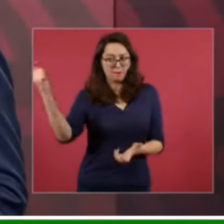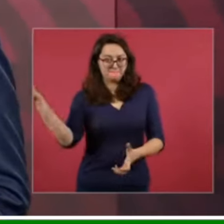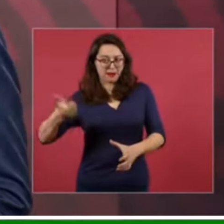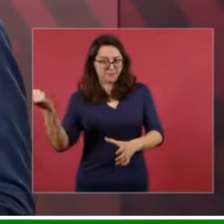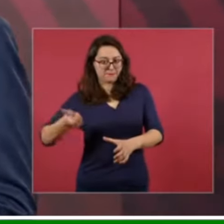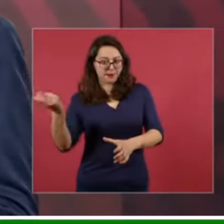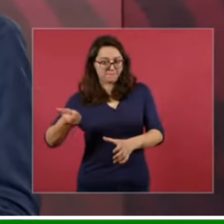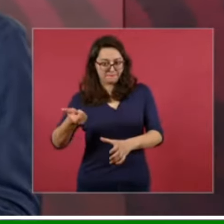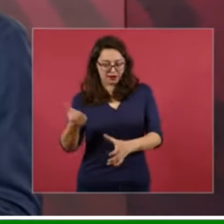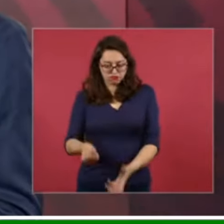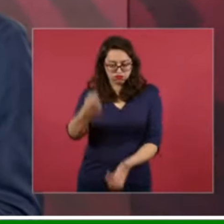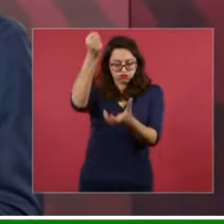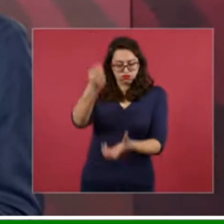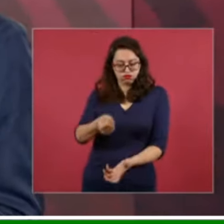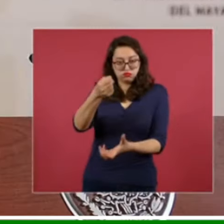millones de pesos.